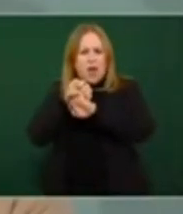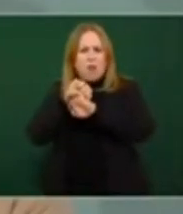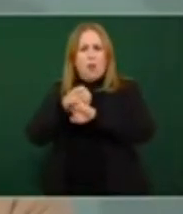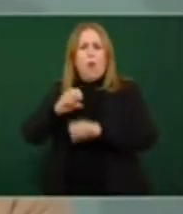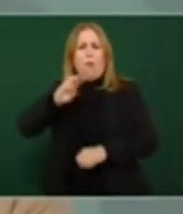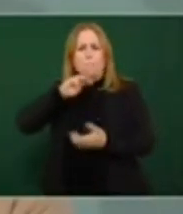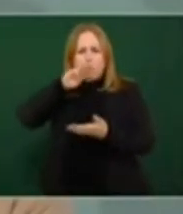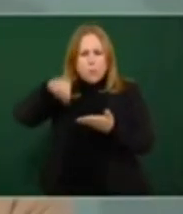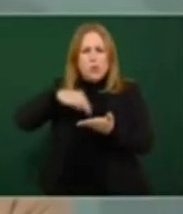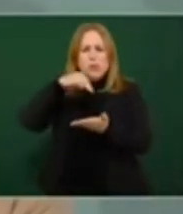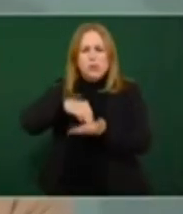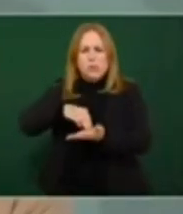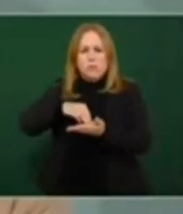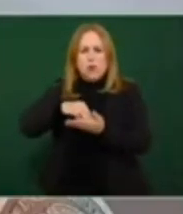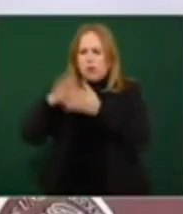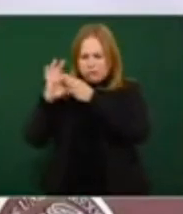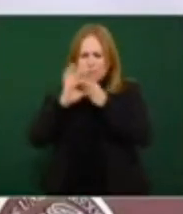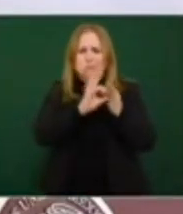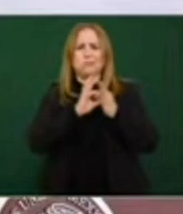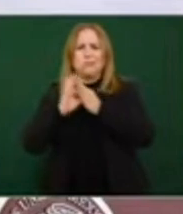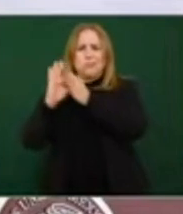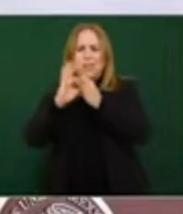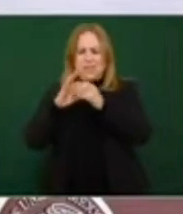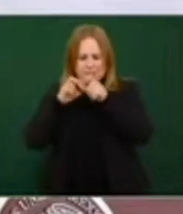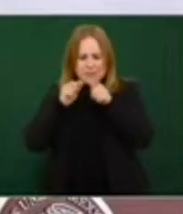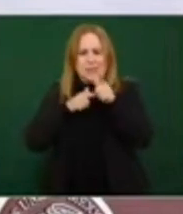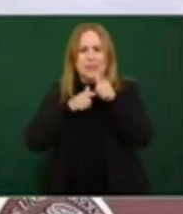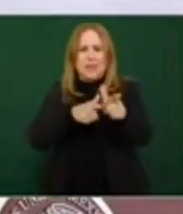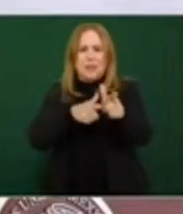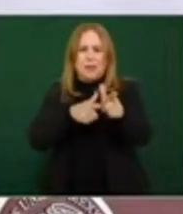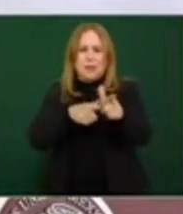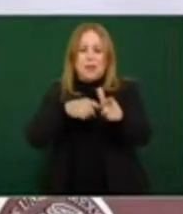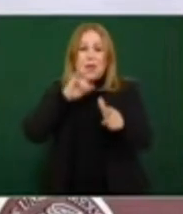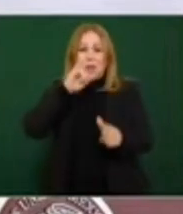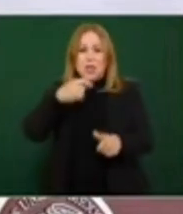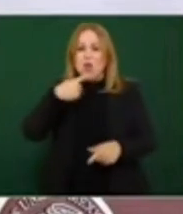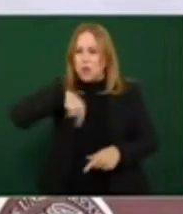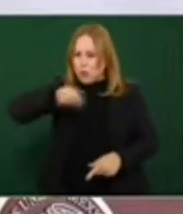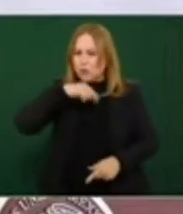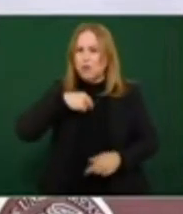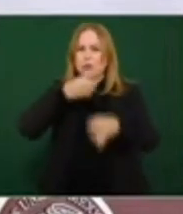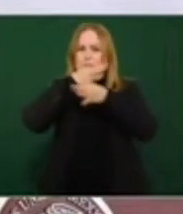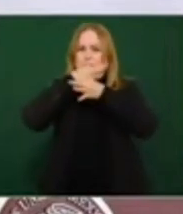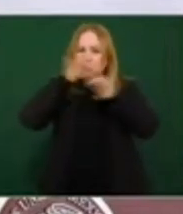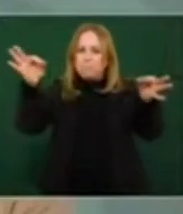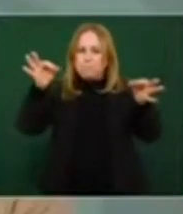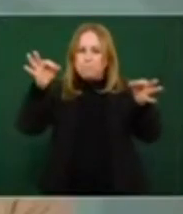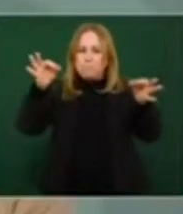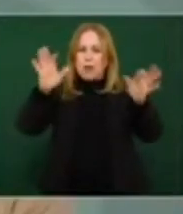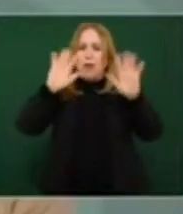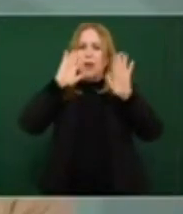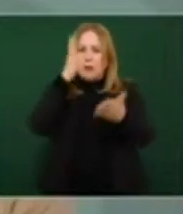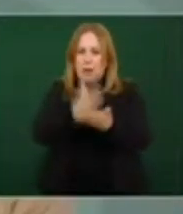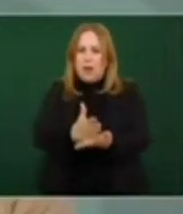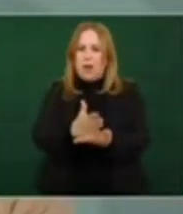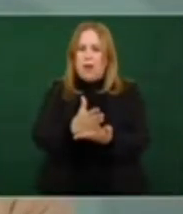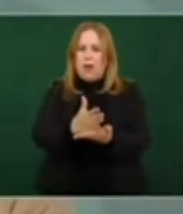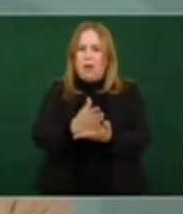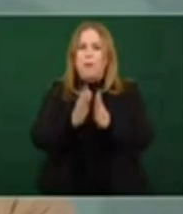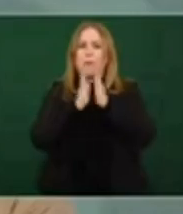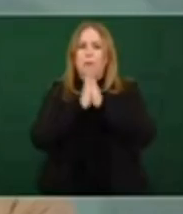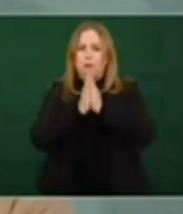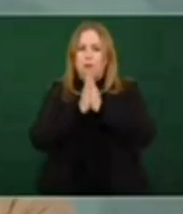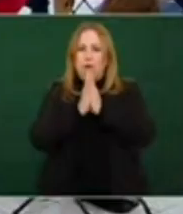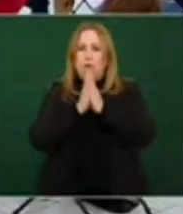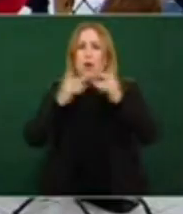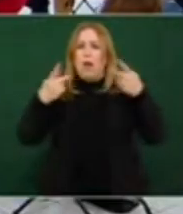para continuar con estas acciones y decirle a los generadores de violencia que dejen de meterse con la sociedad